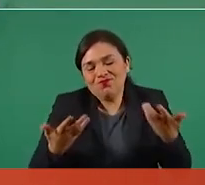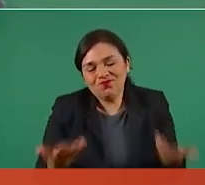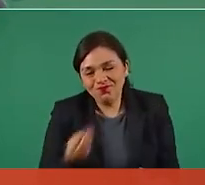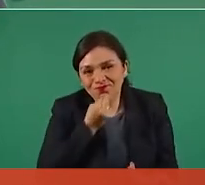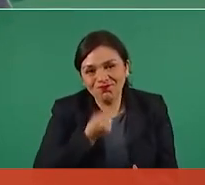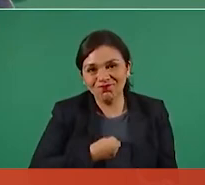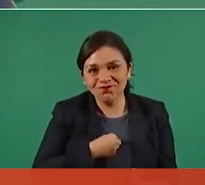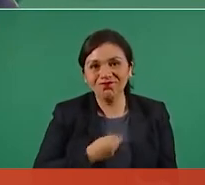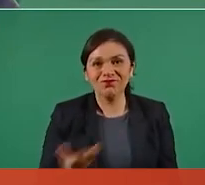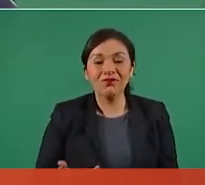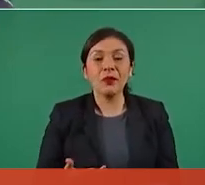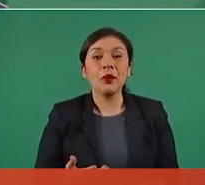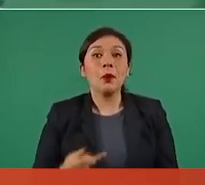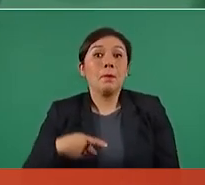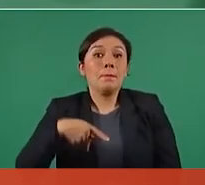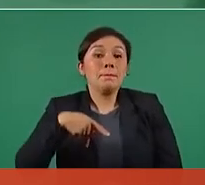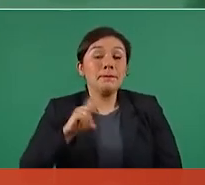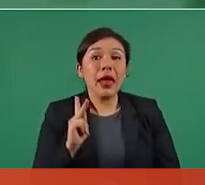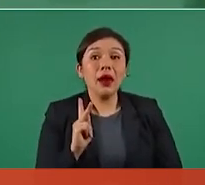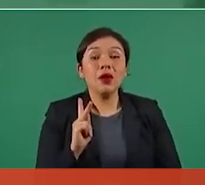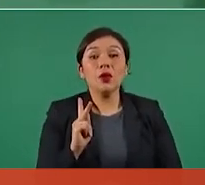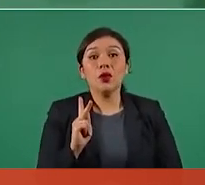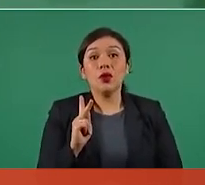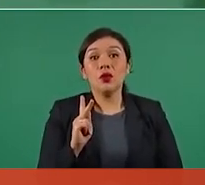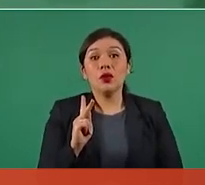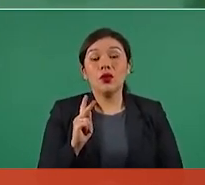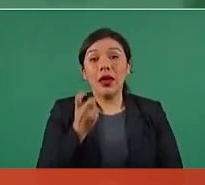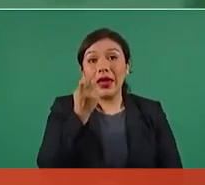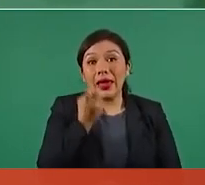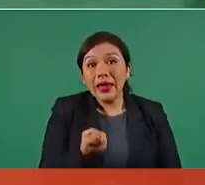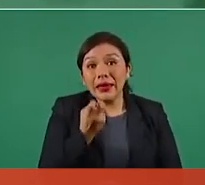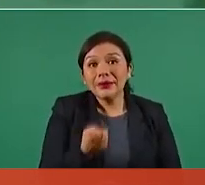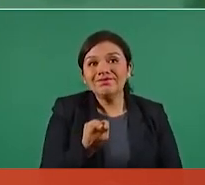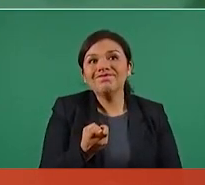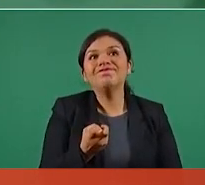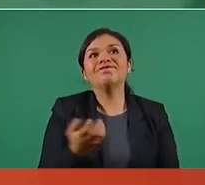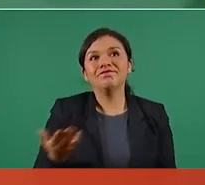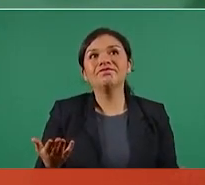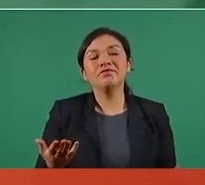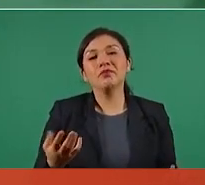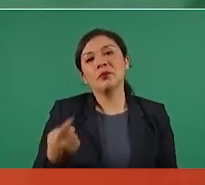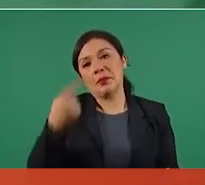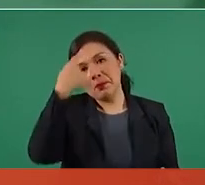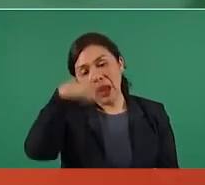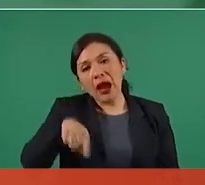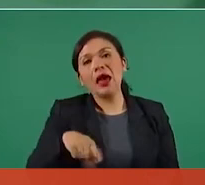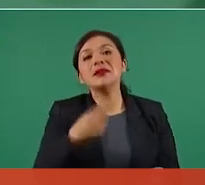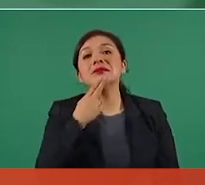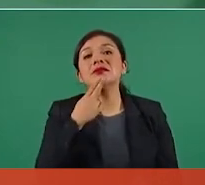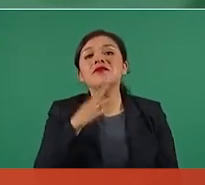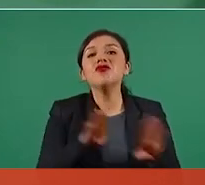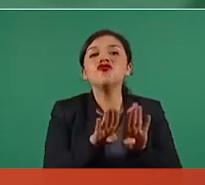Que todo sea para ayudar